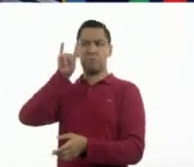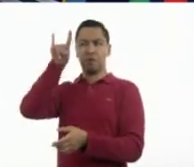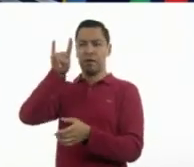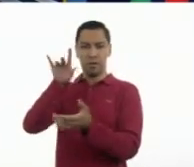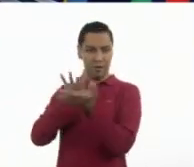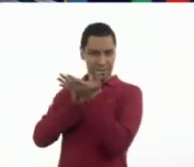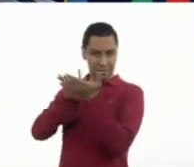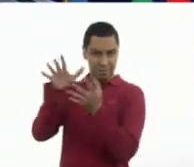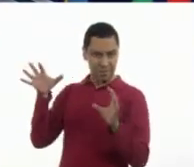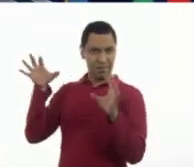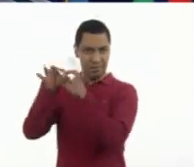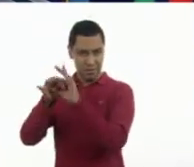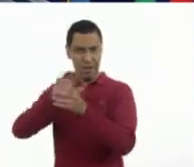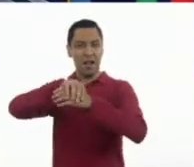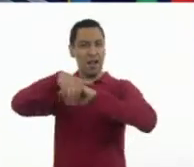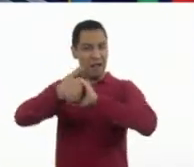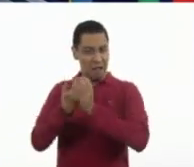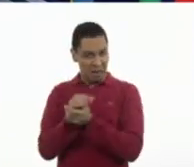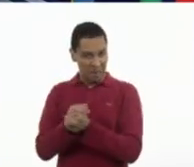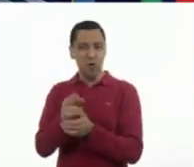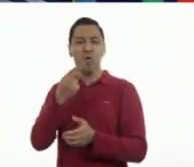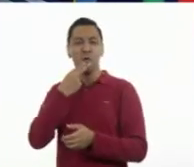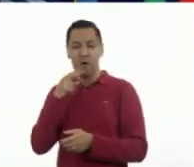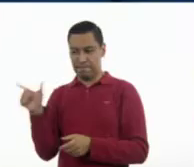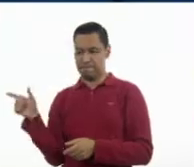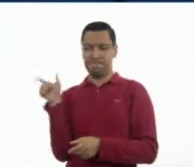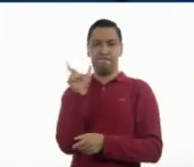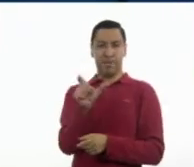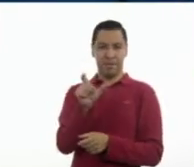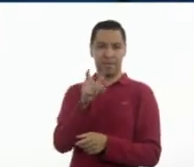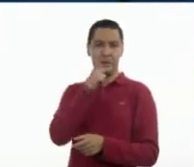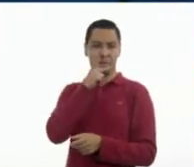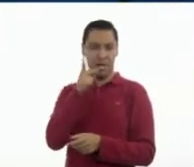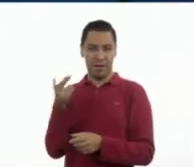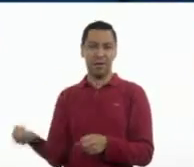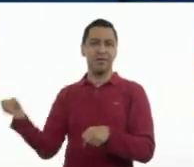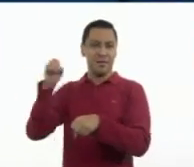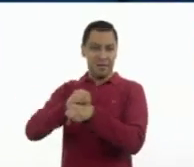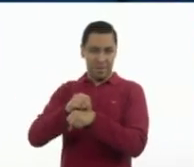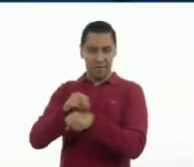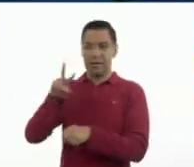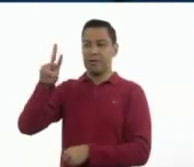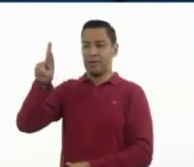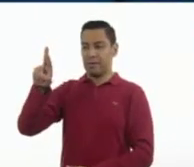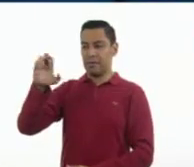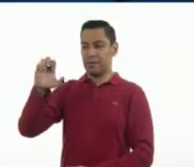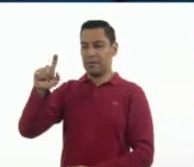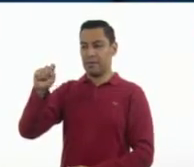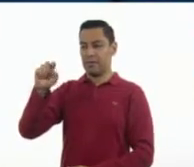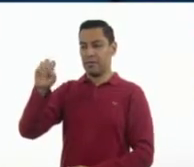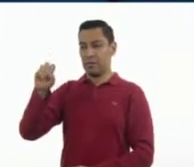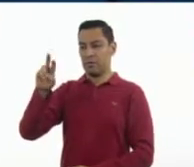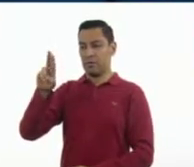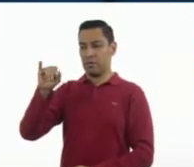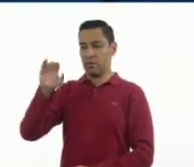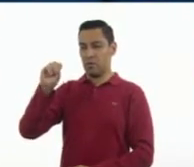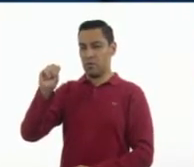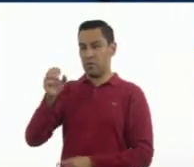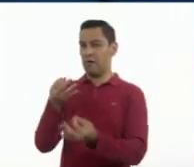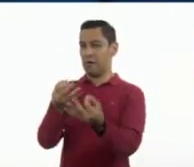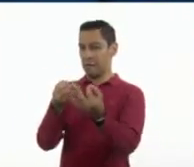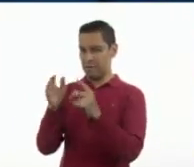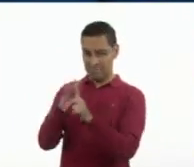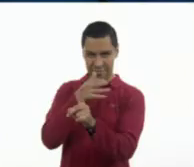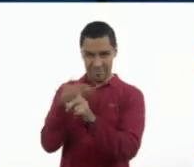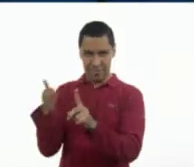que estamos viendo de lavado de manos. Muy bien. Esto es utilizar precisamente este recurso retórico para tratar de persuadir a la gente. En